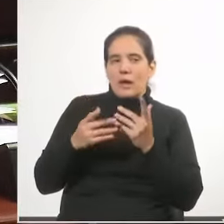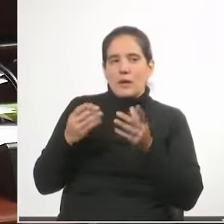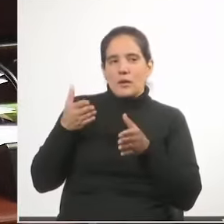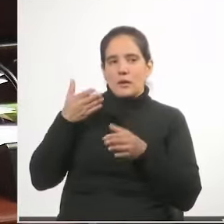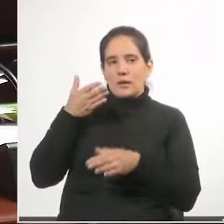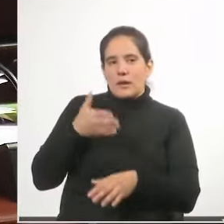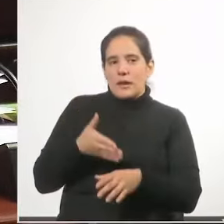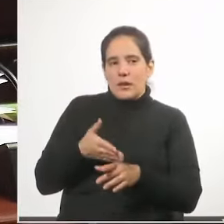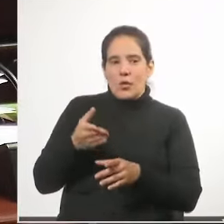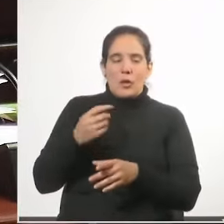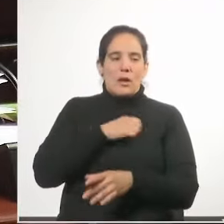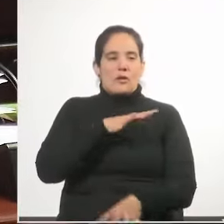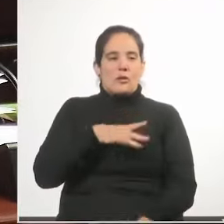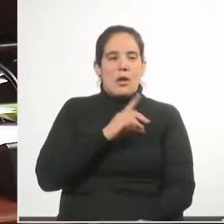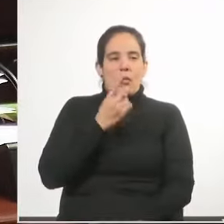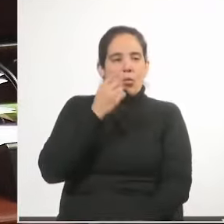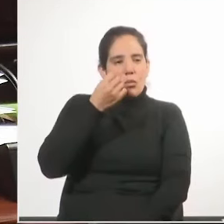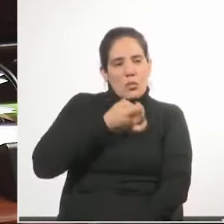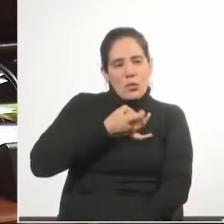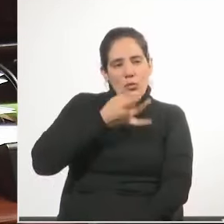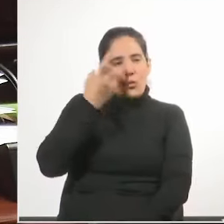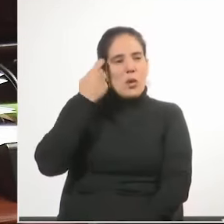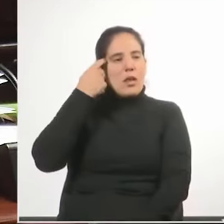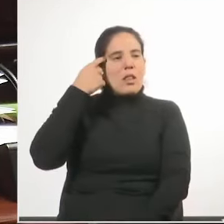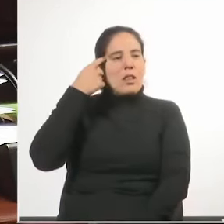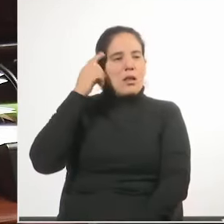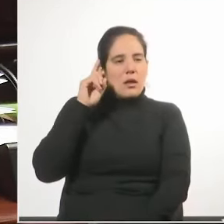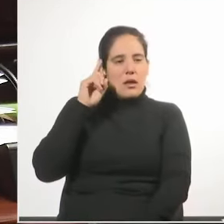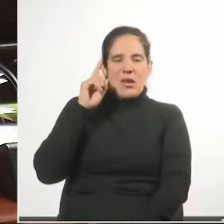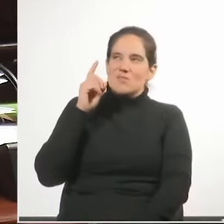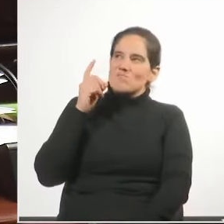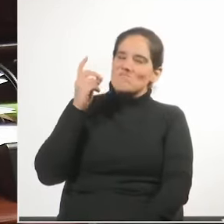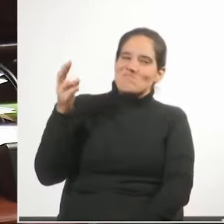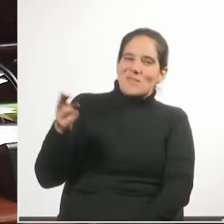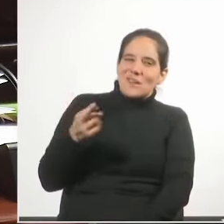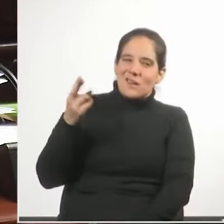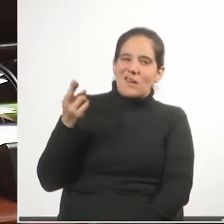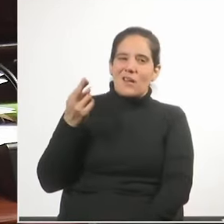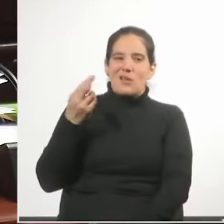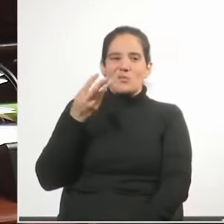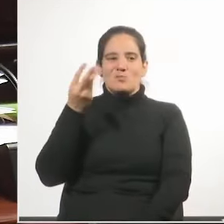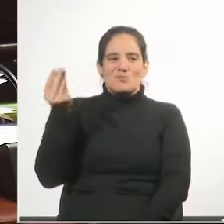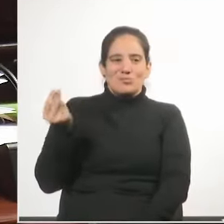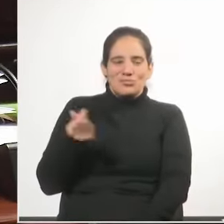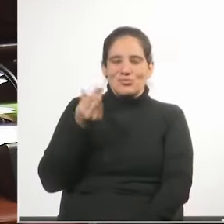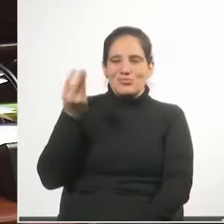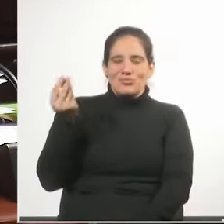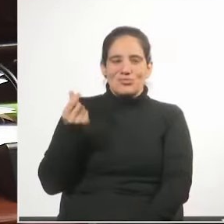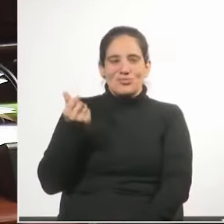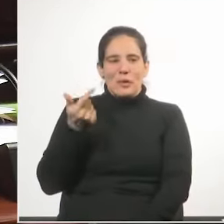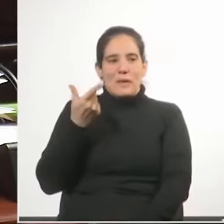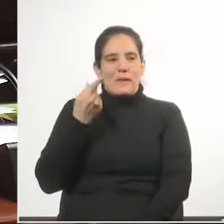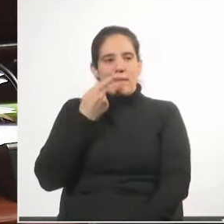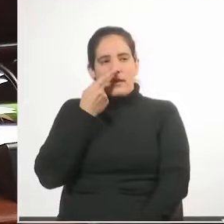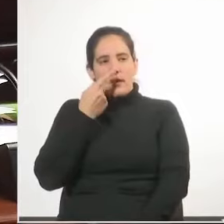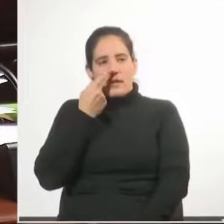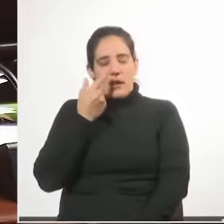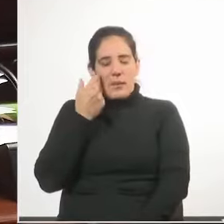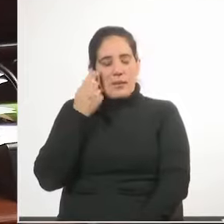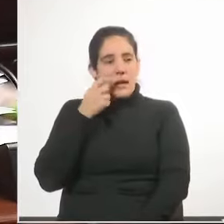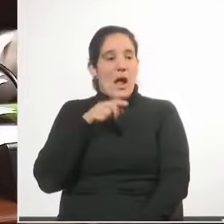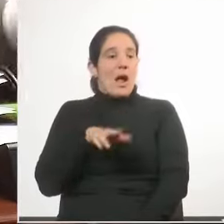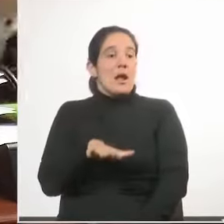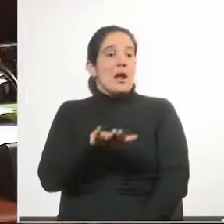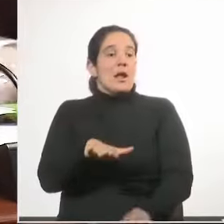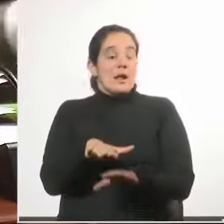yo diría extraño, vago, del interés superior del niño,